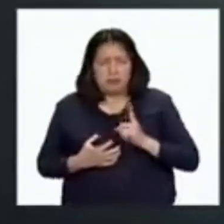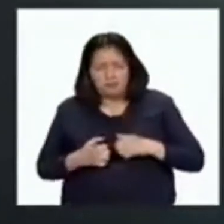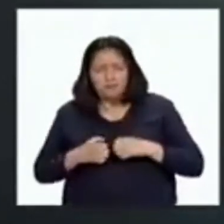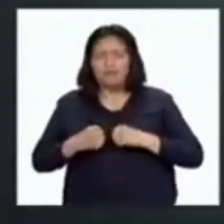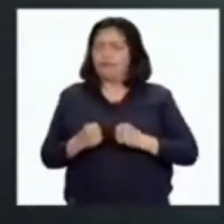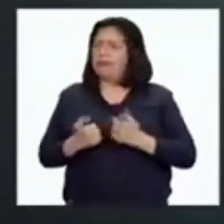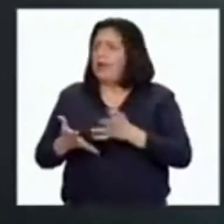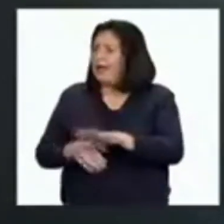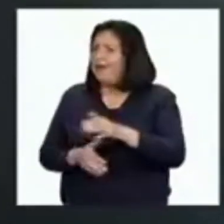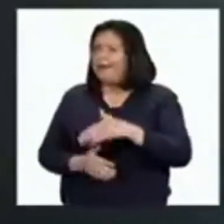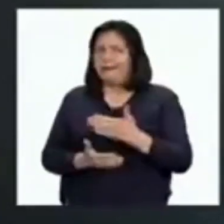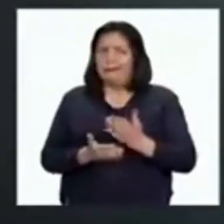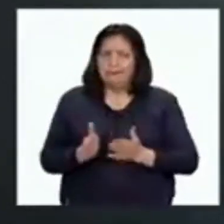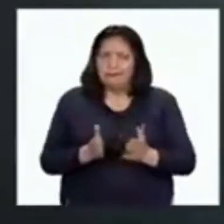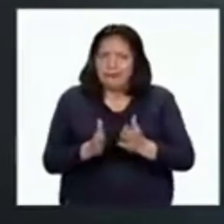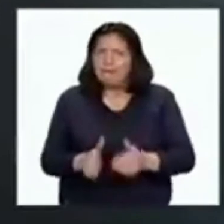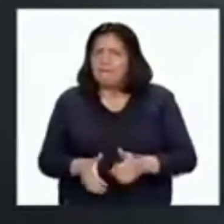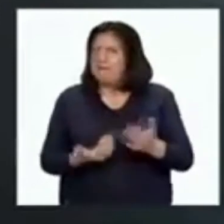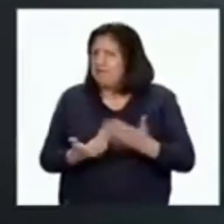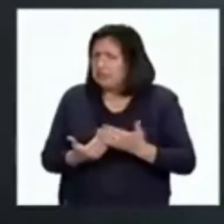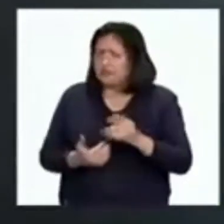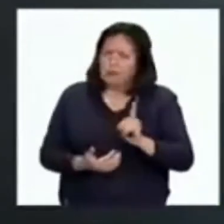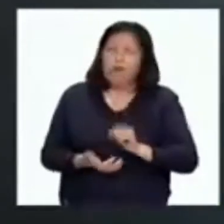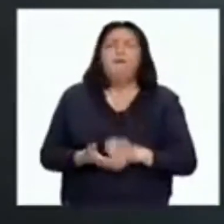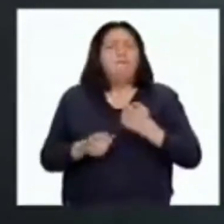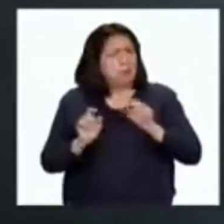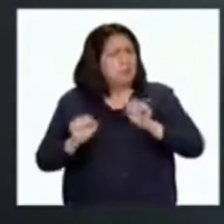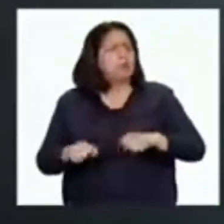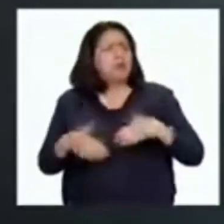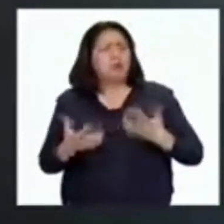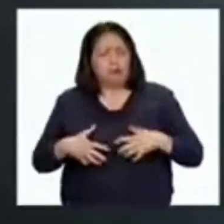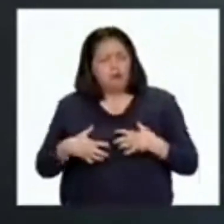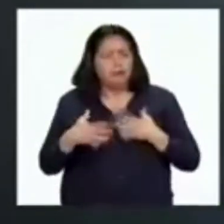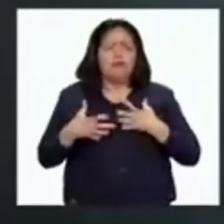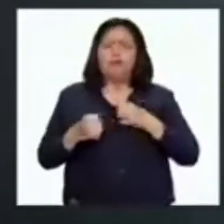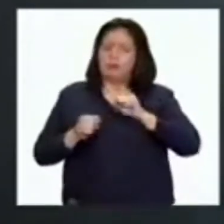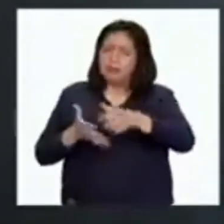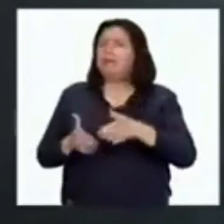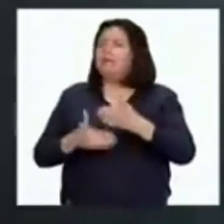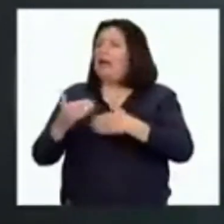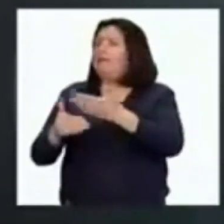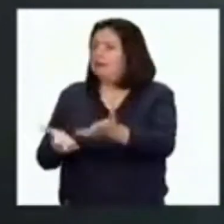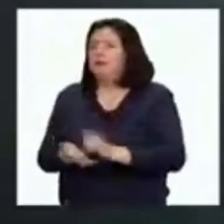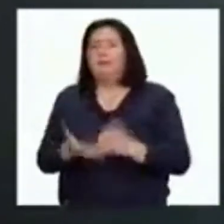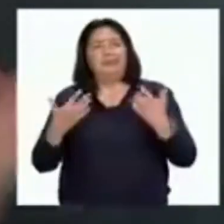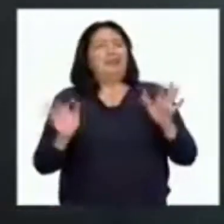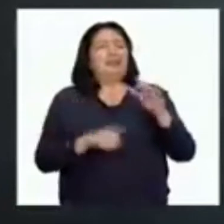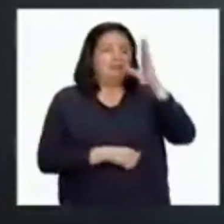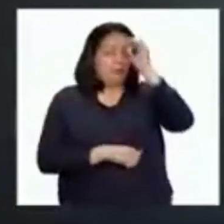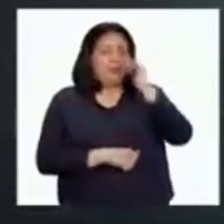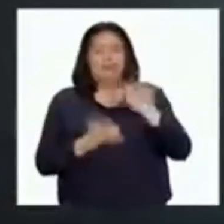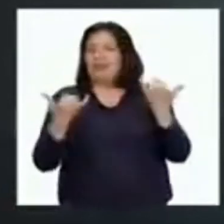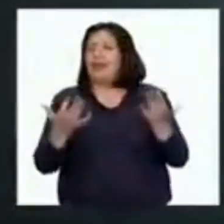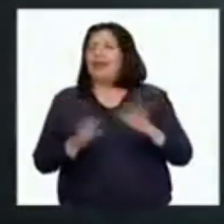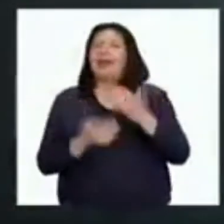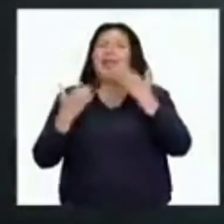necesariamente fácil. Pero siempre podemos sobreponernos y seguir avanzando. Y ahora sí, chicos y chicas, eso es todo por hoy. Muchas gracias